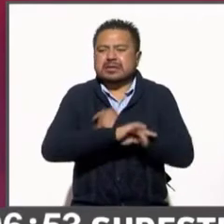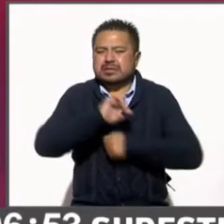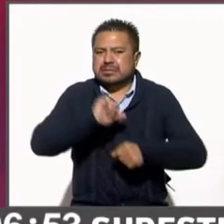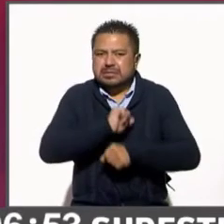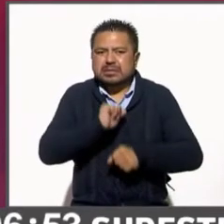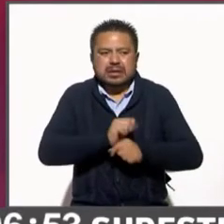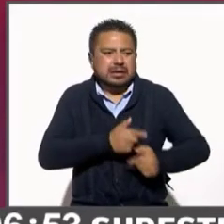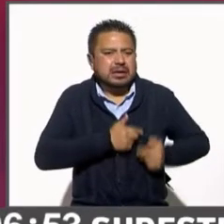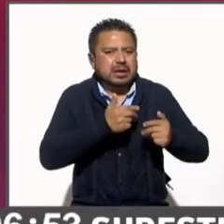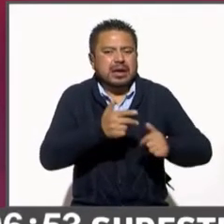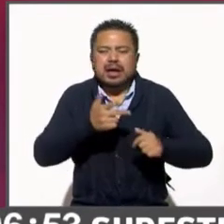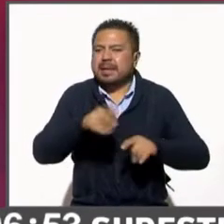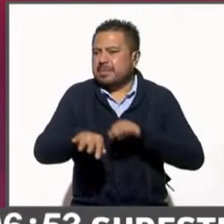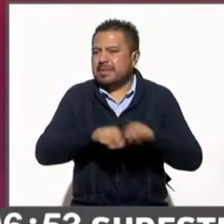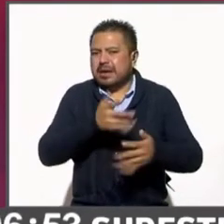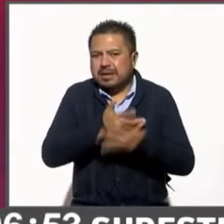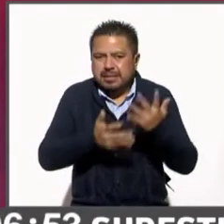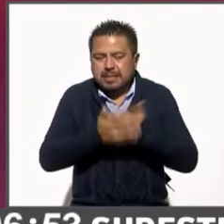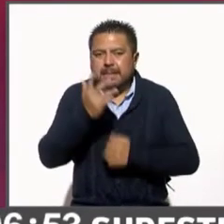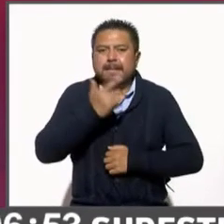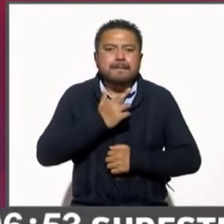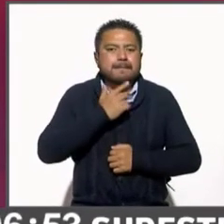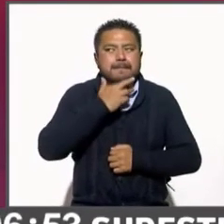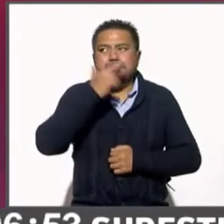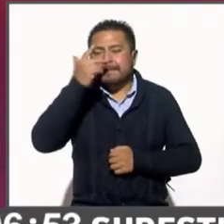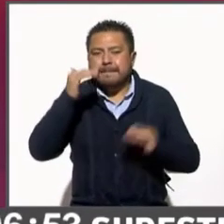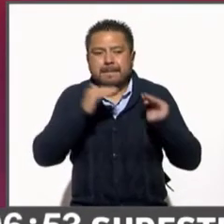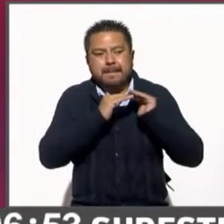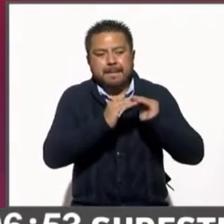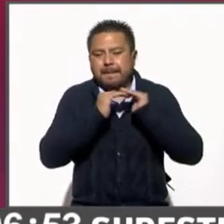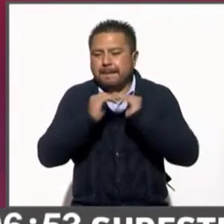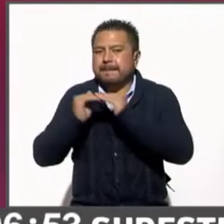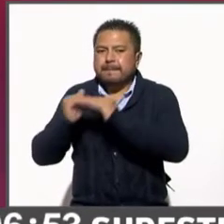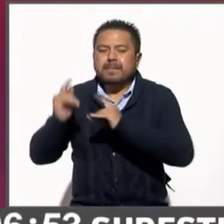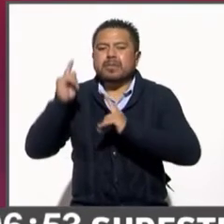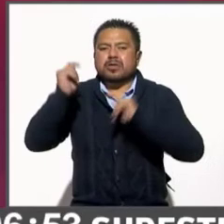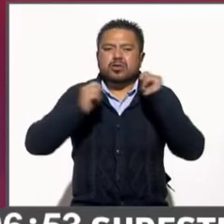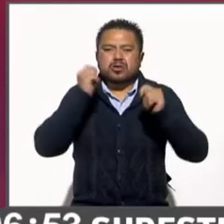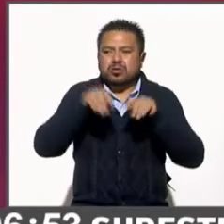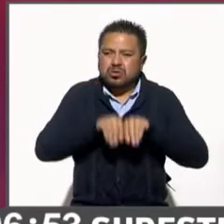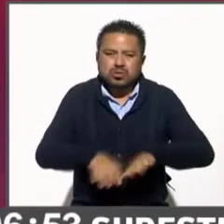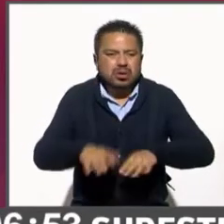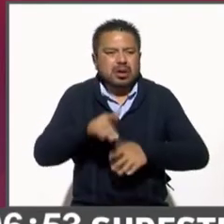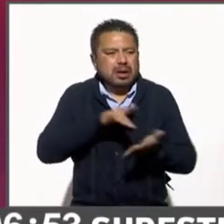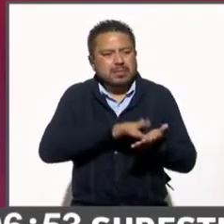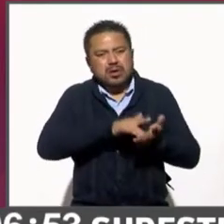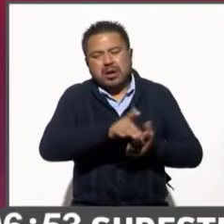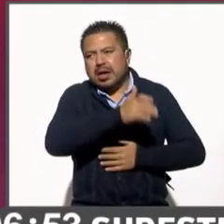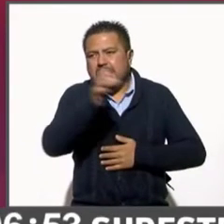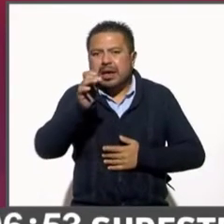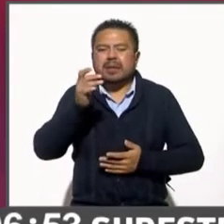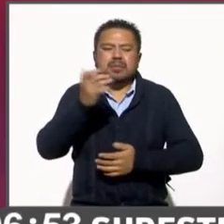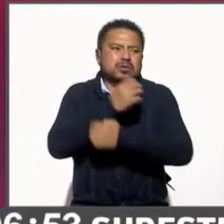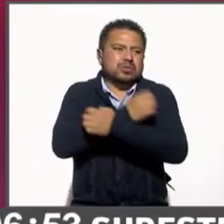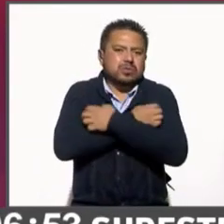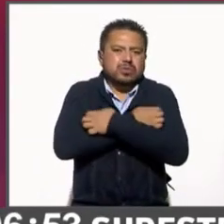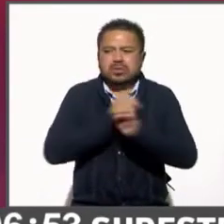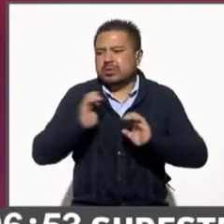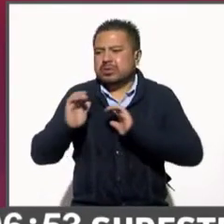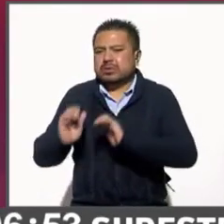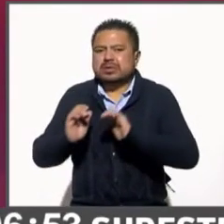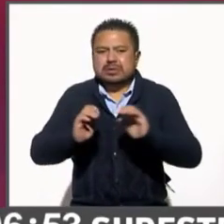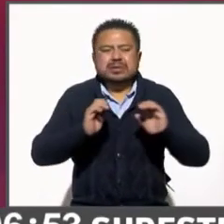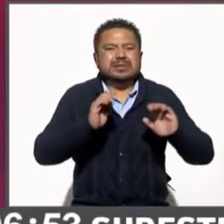mejora de vivienda, promoción de turismo, apoyo al campo, educación, cuidado del medio ambiente, combate a la